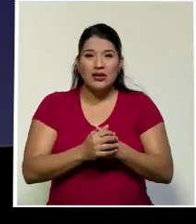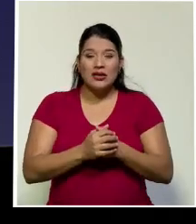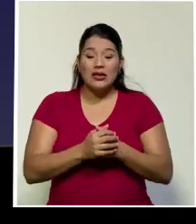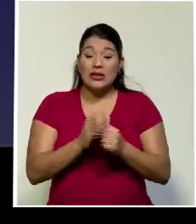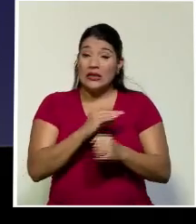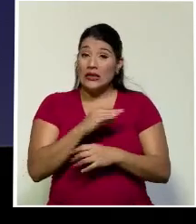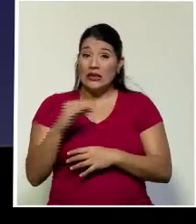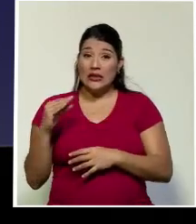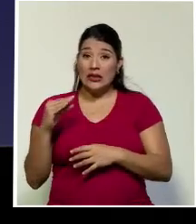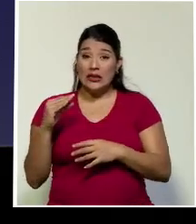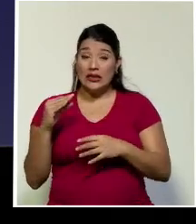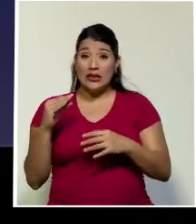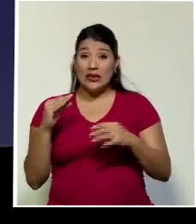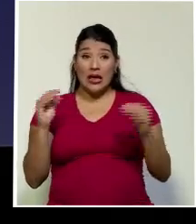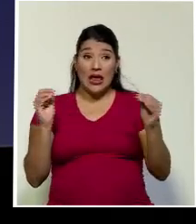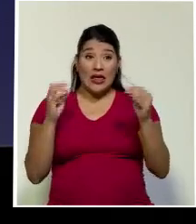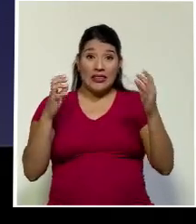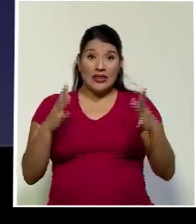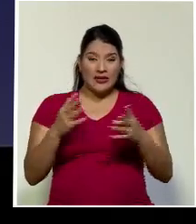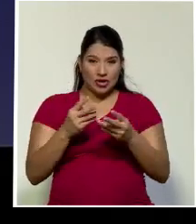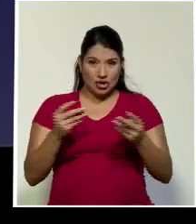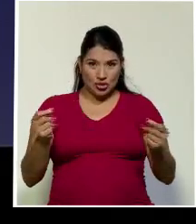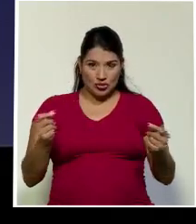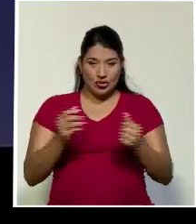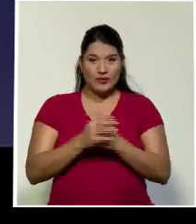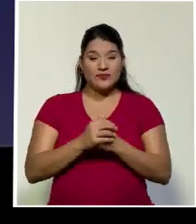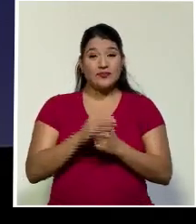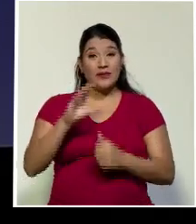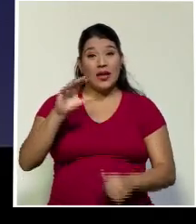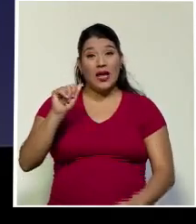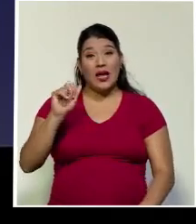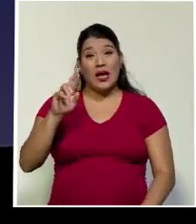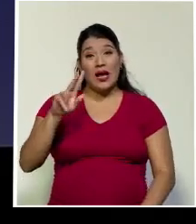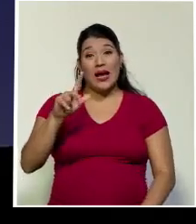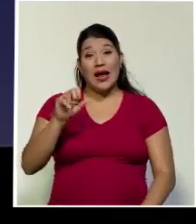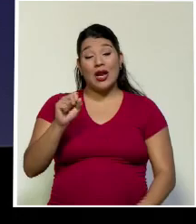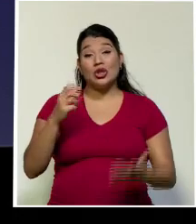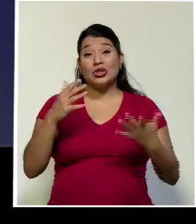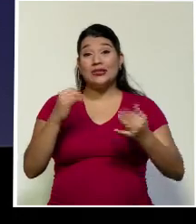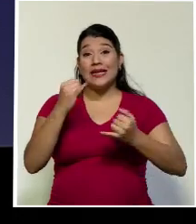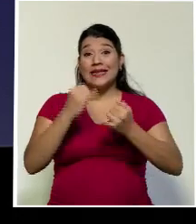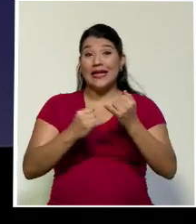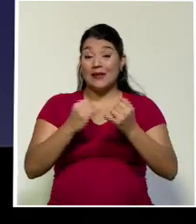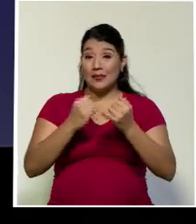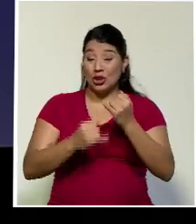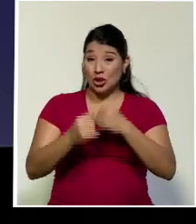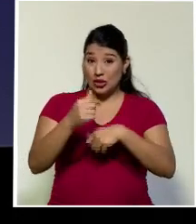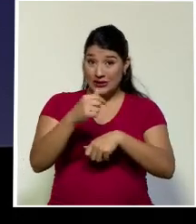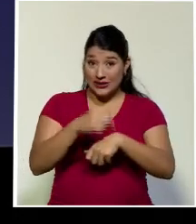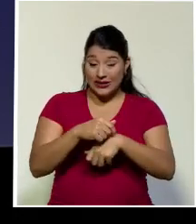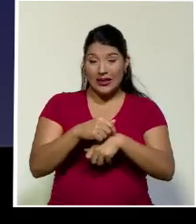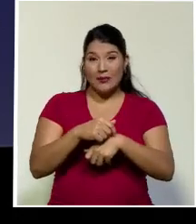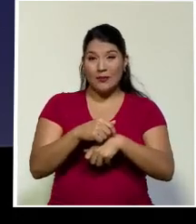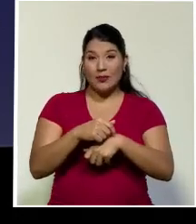y no se soluciona. Don Carlos, se nos va acabando el tiempo.